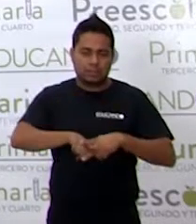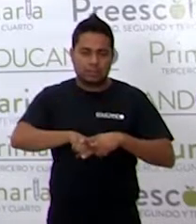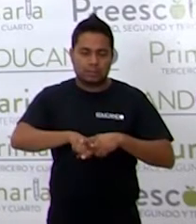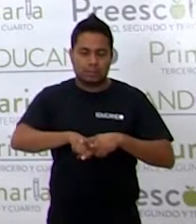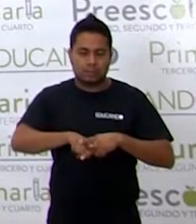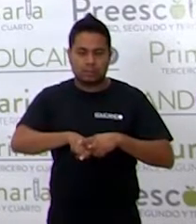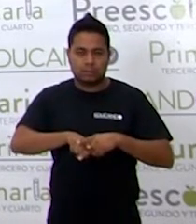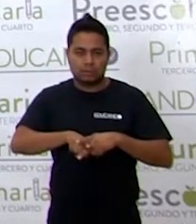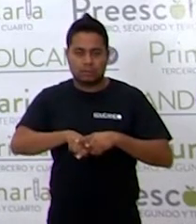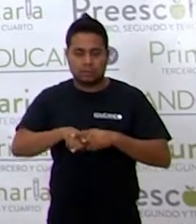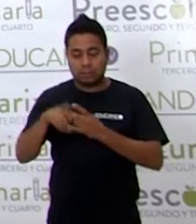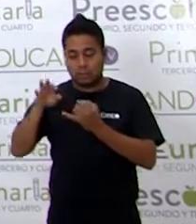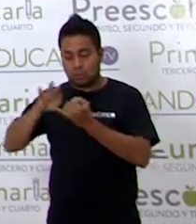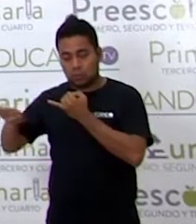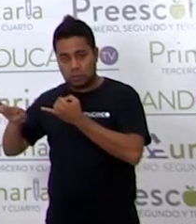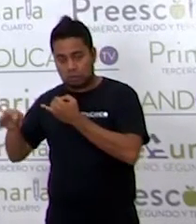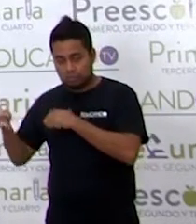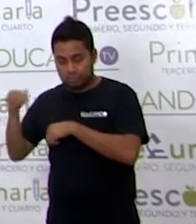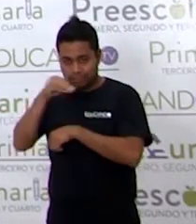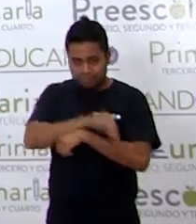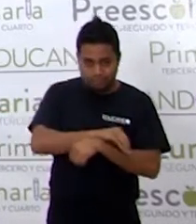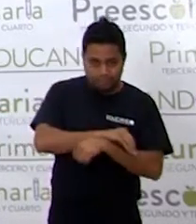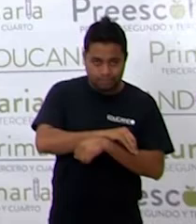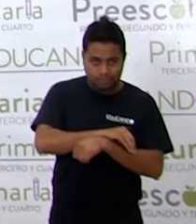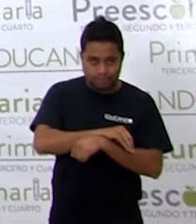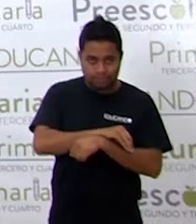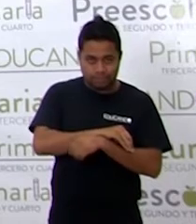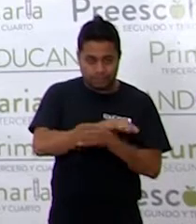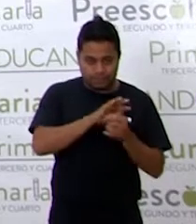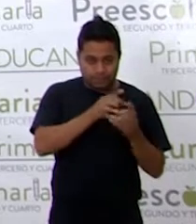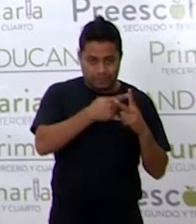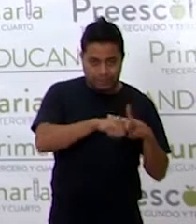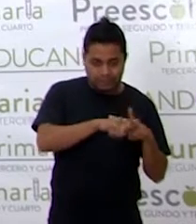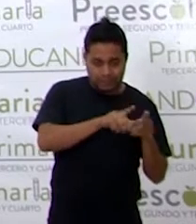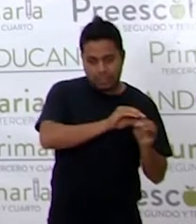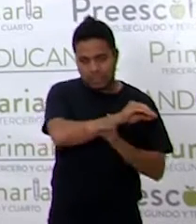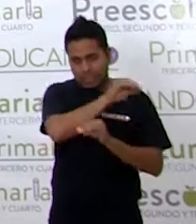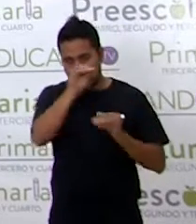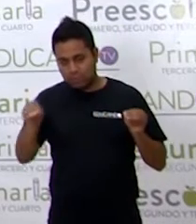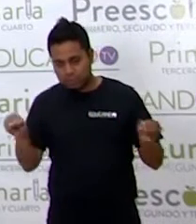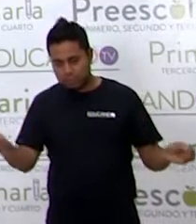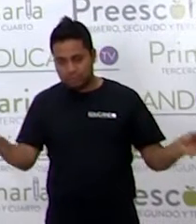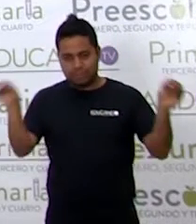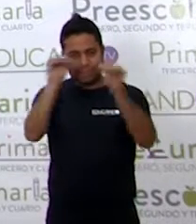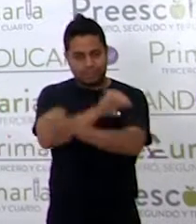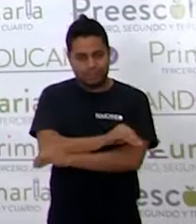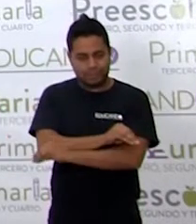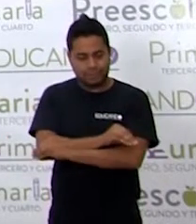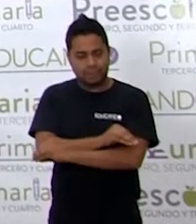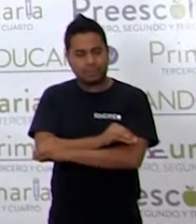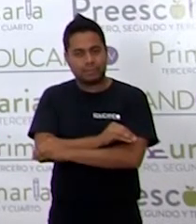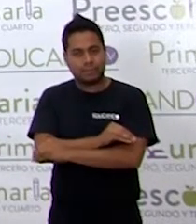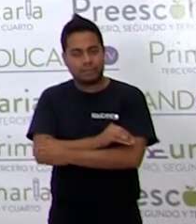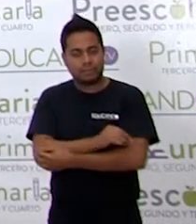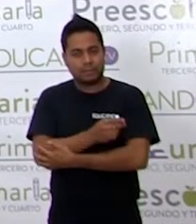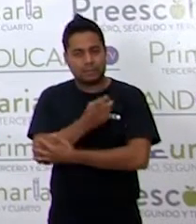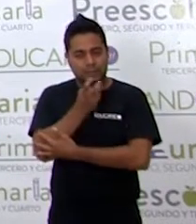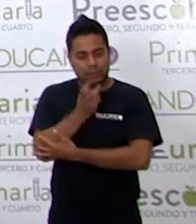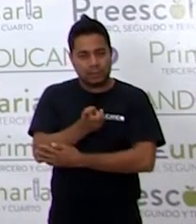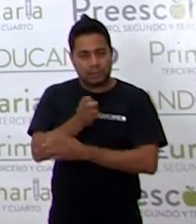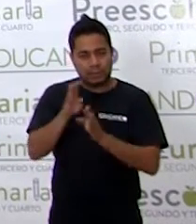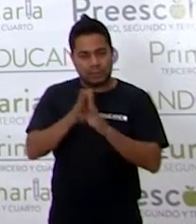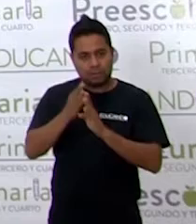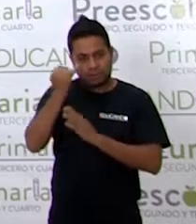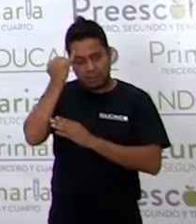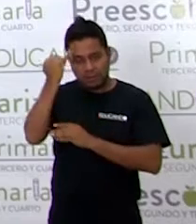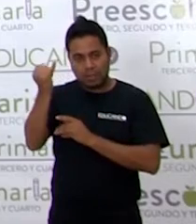De el final al inicio. Y es así como las ideas